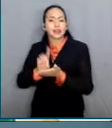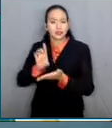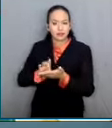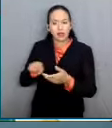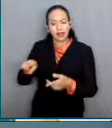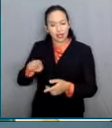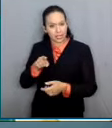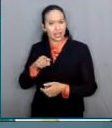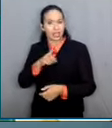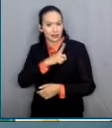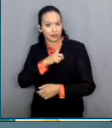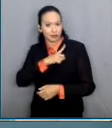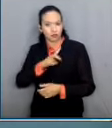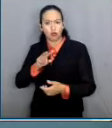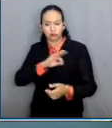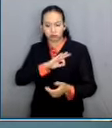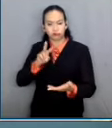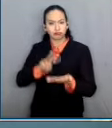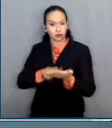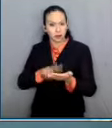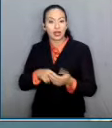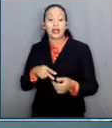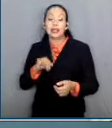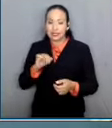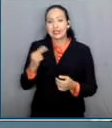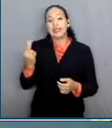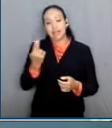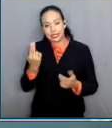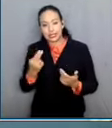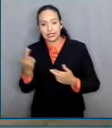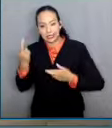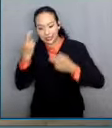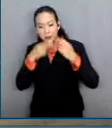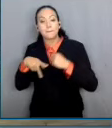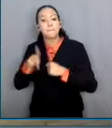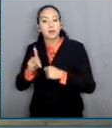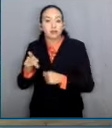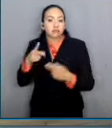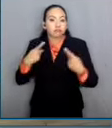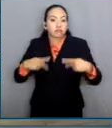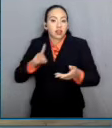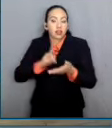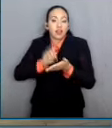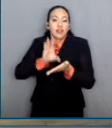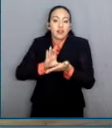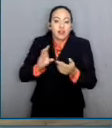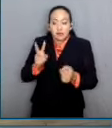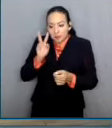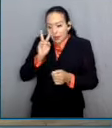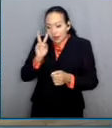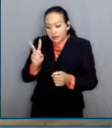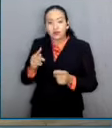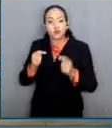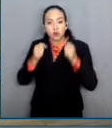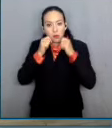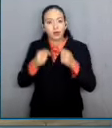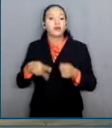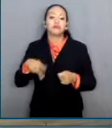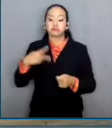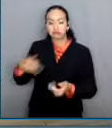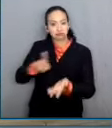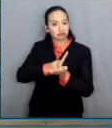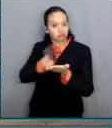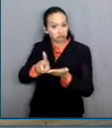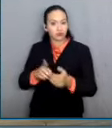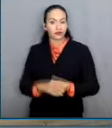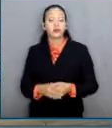ciertas cosas, pero pues es irrelevante si la persona tiene una discapacidad o no. En conferencia, la secretaria de Estudio y Cuenta, Paula